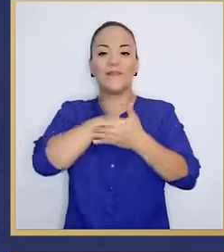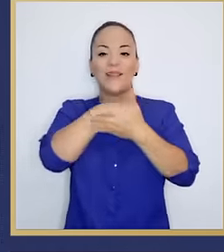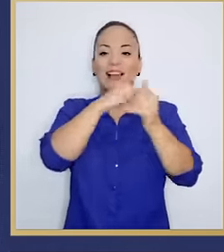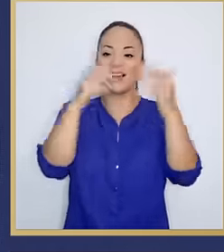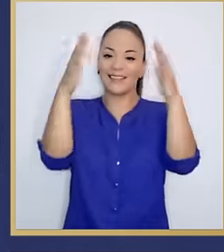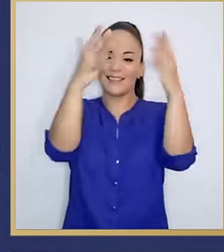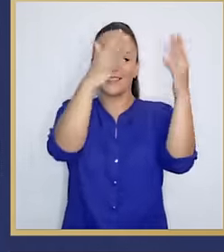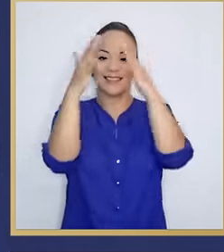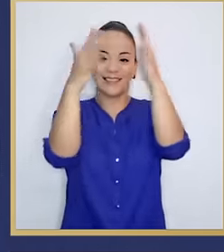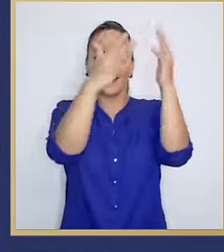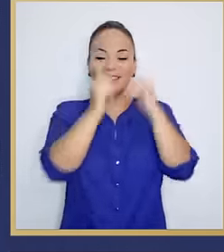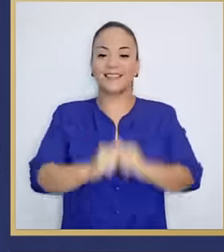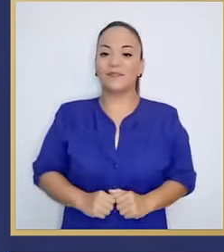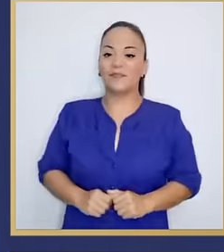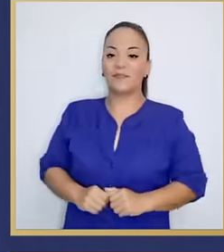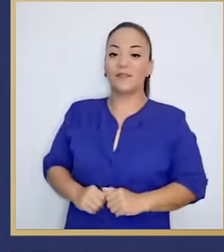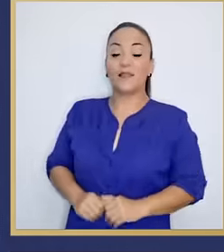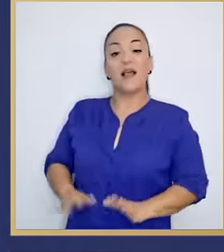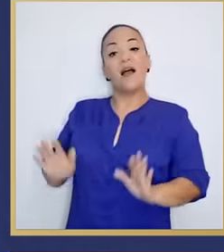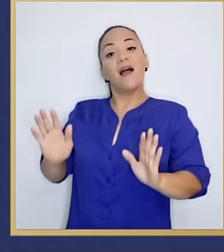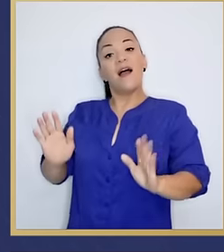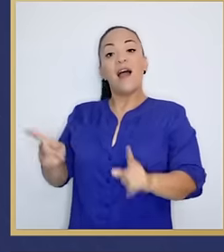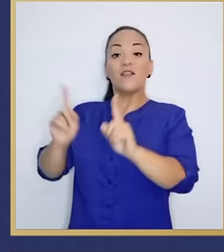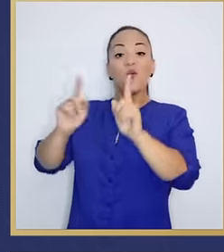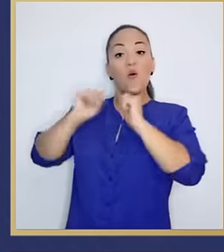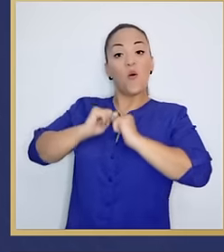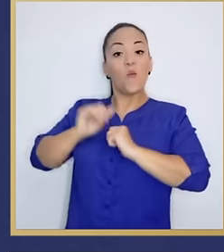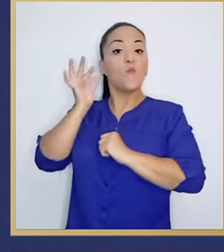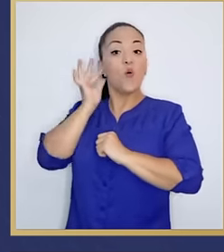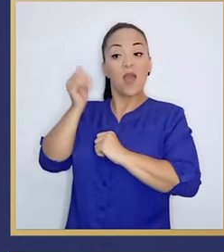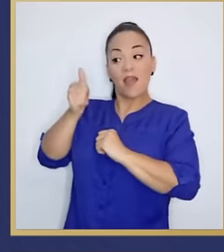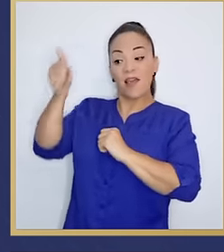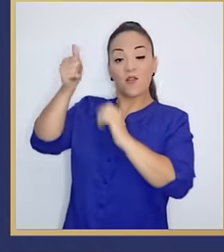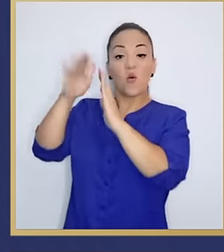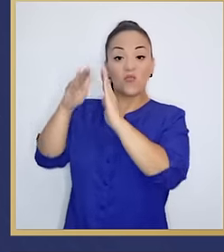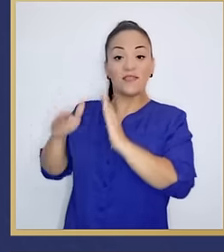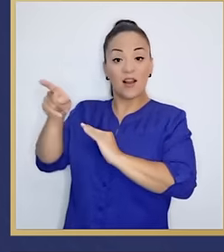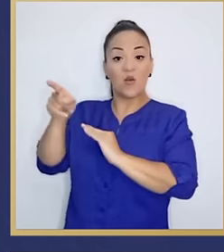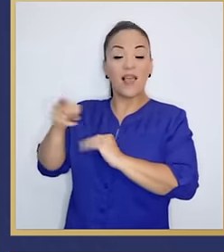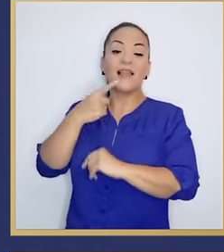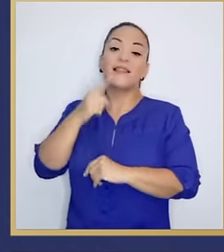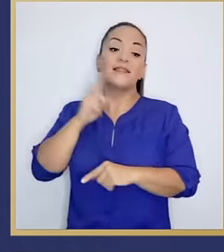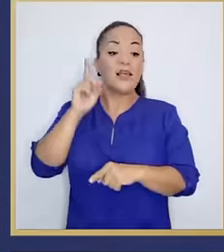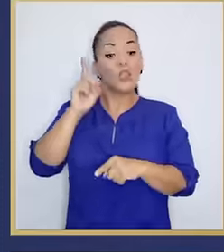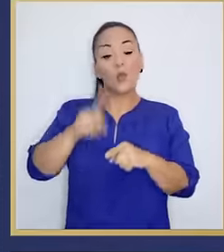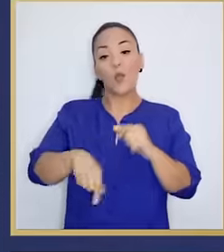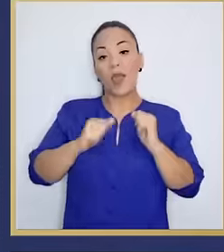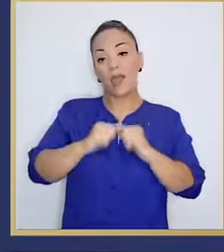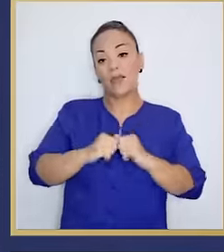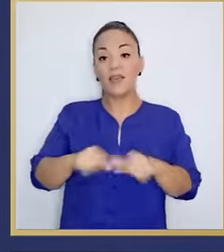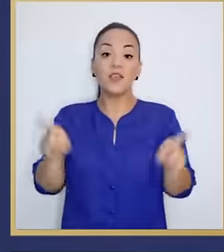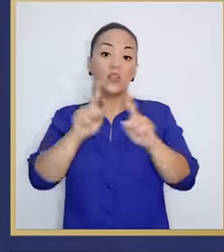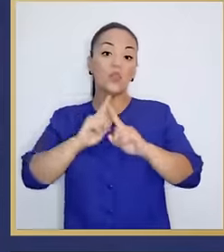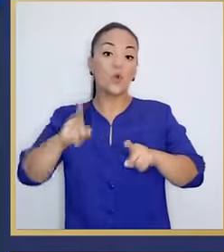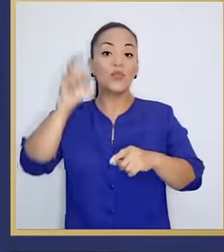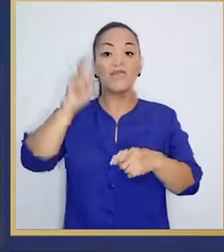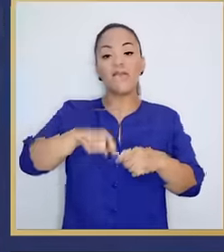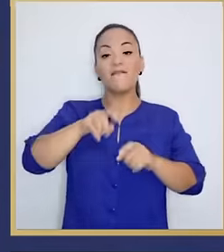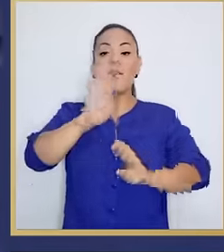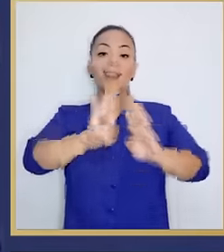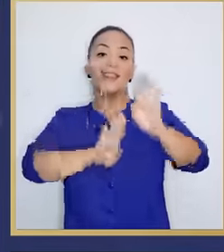Ah no, la contralora dice no, no, no, tiene que hacer una licitación. Vaya busquen